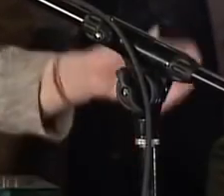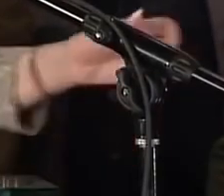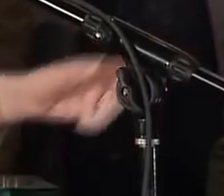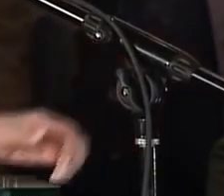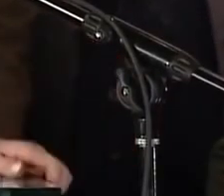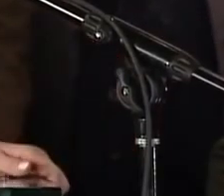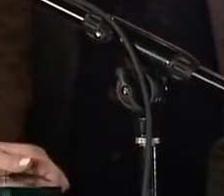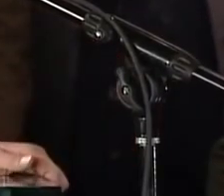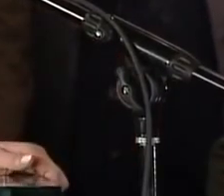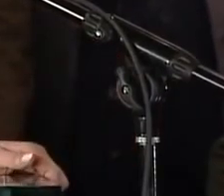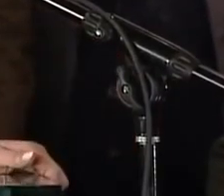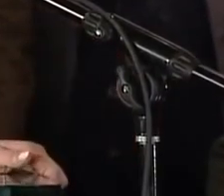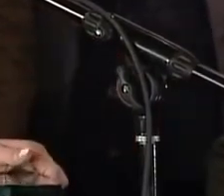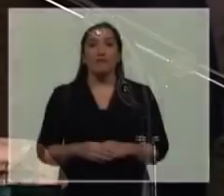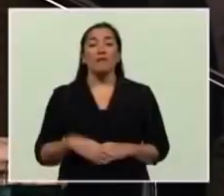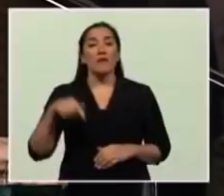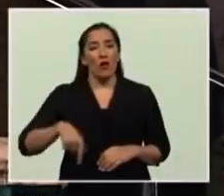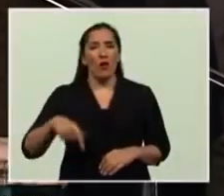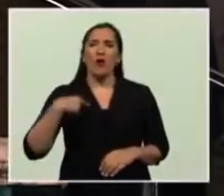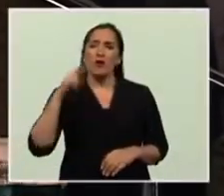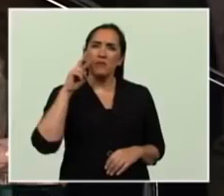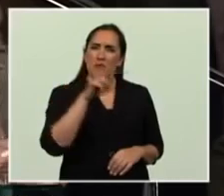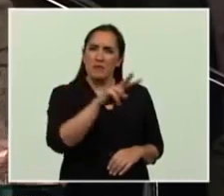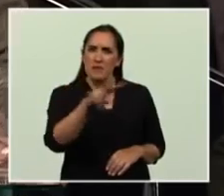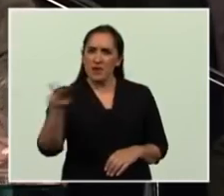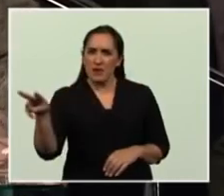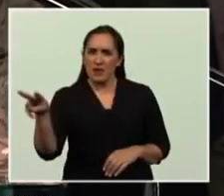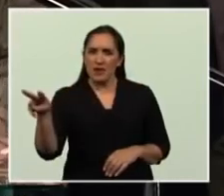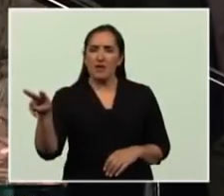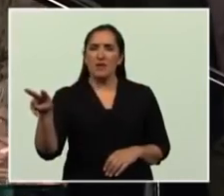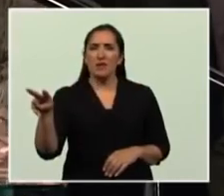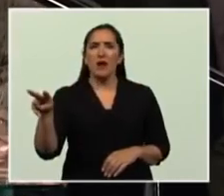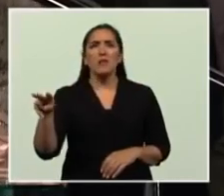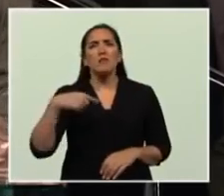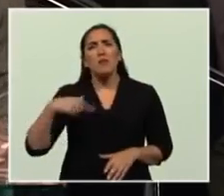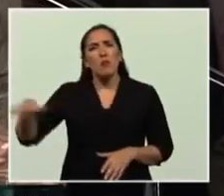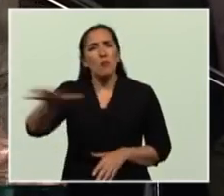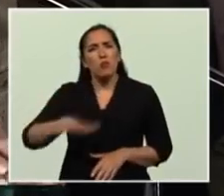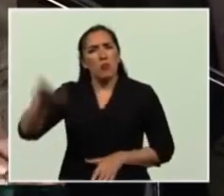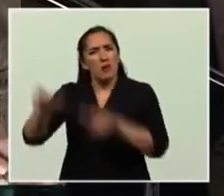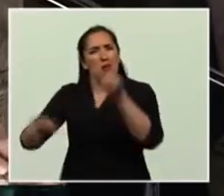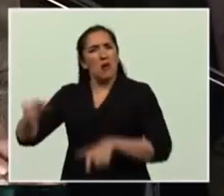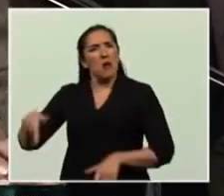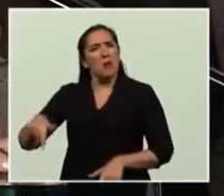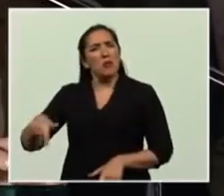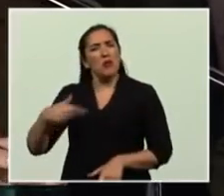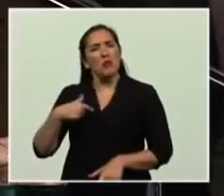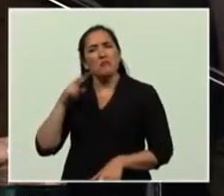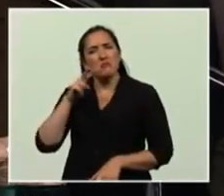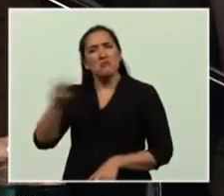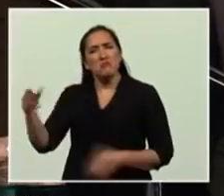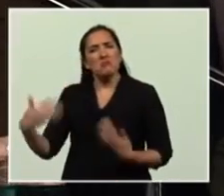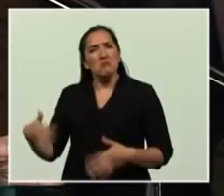Cuando hoy miraba además la generosidad de nuestro pueblo, me acercó la